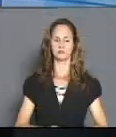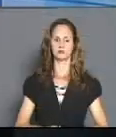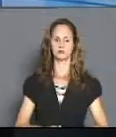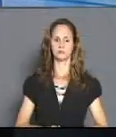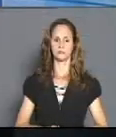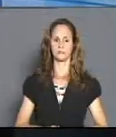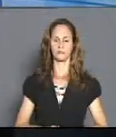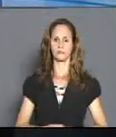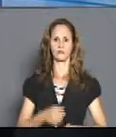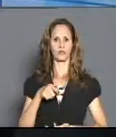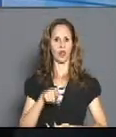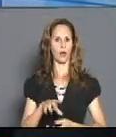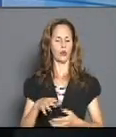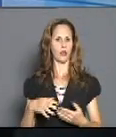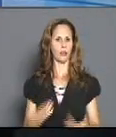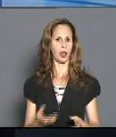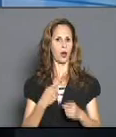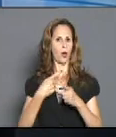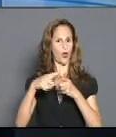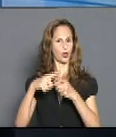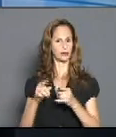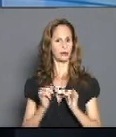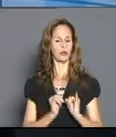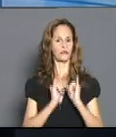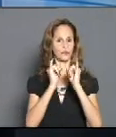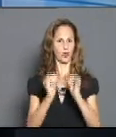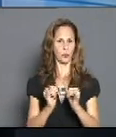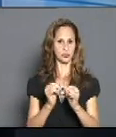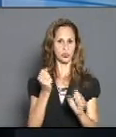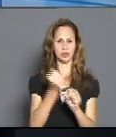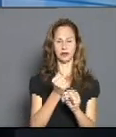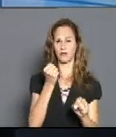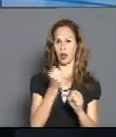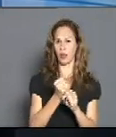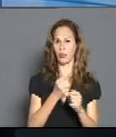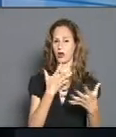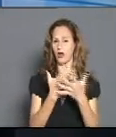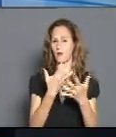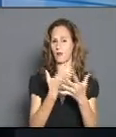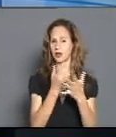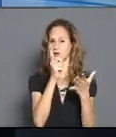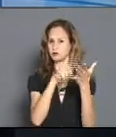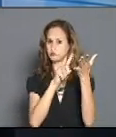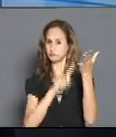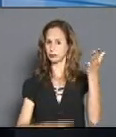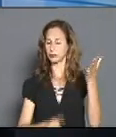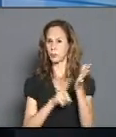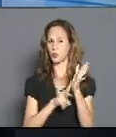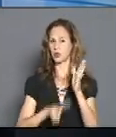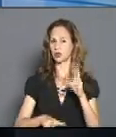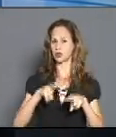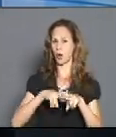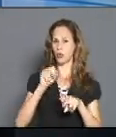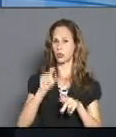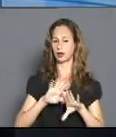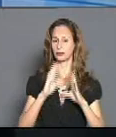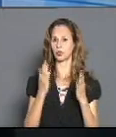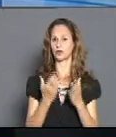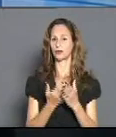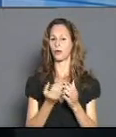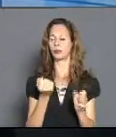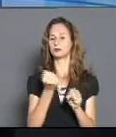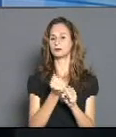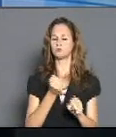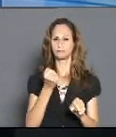Y nos vamos a otros tópicos porque los trabajadores de la termoeléctrica de Felton en la provincia de Holguín laboran intensamente para evitar